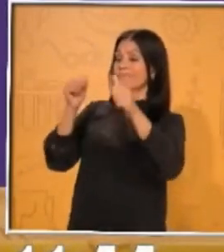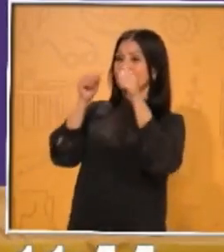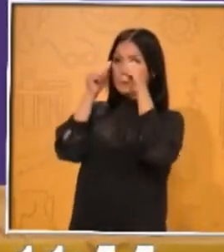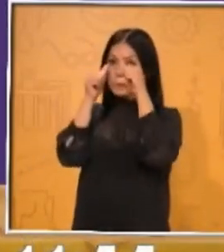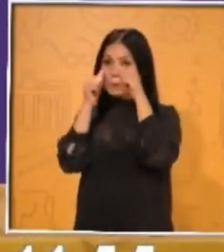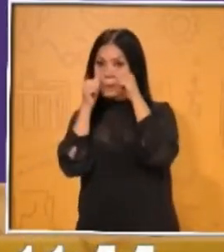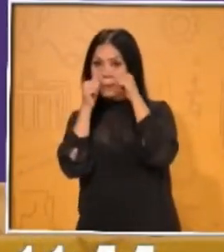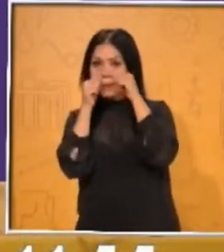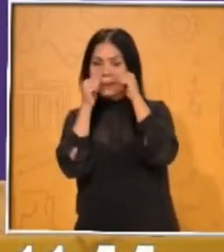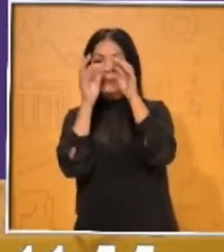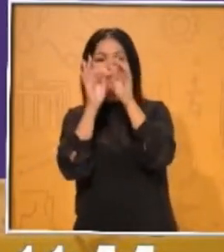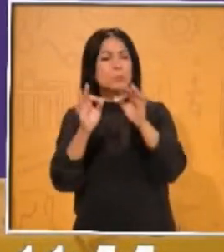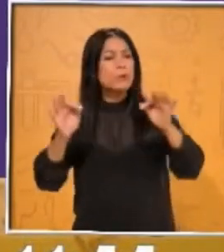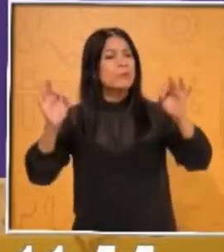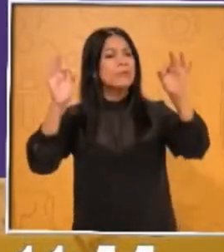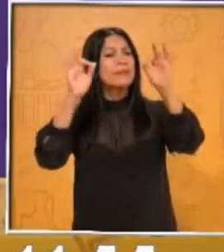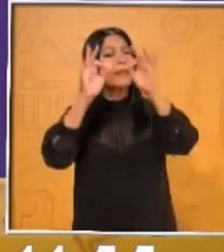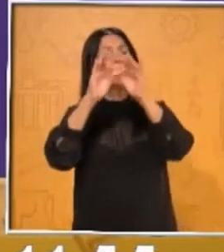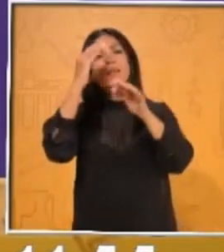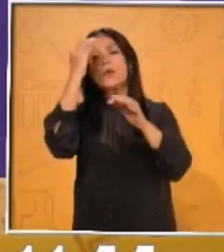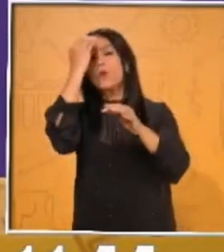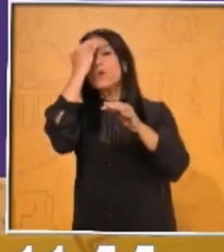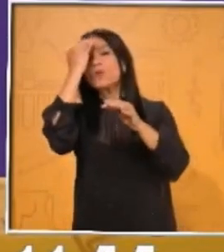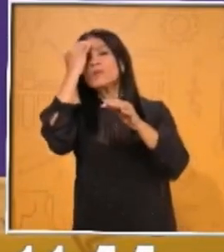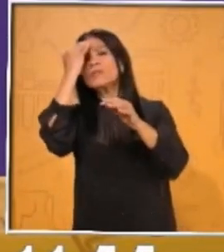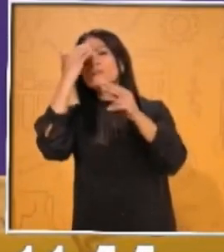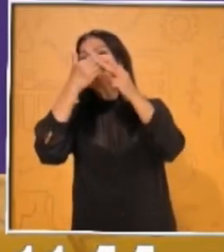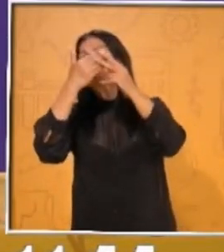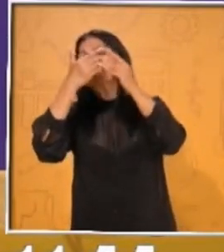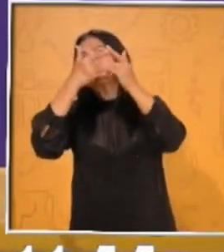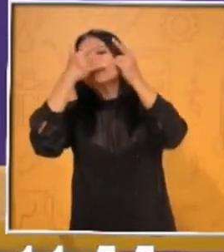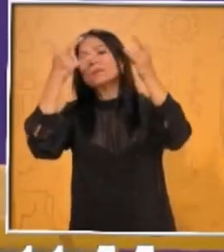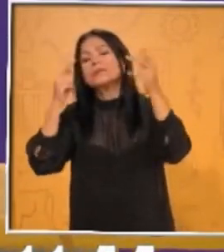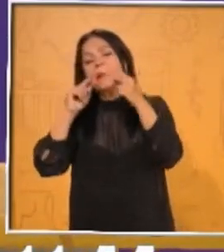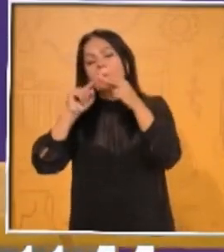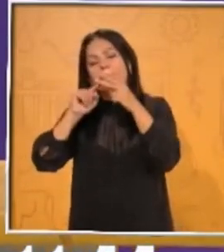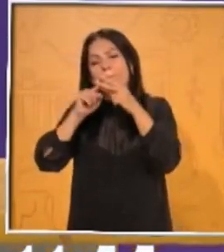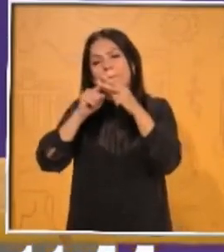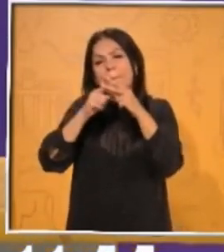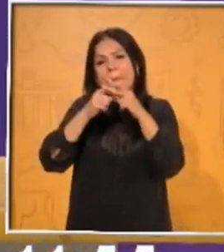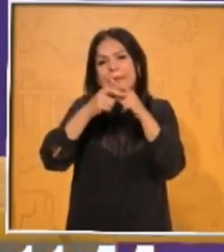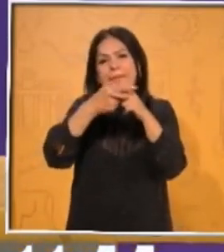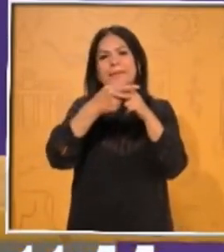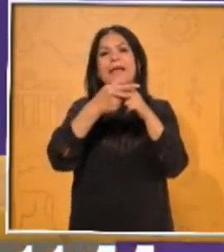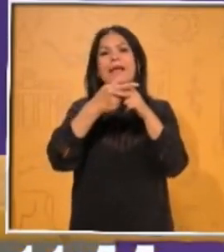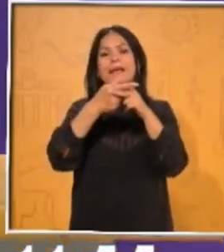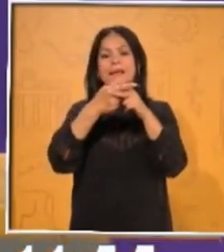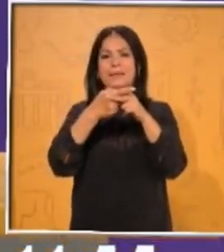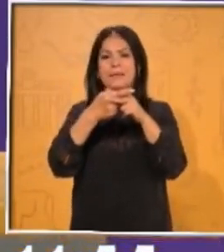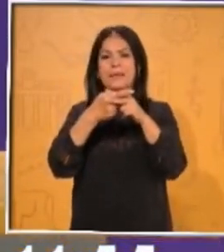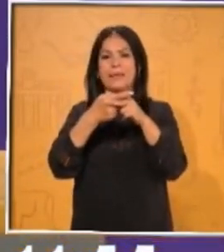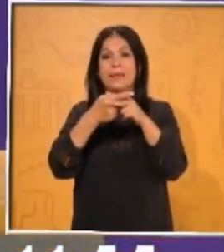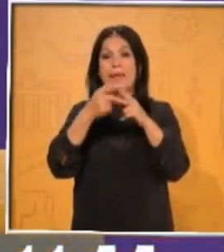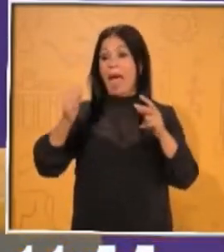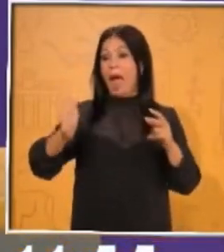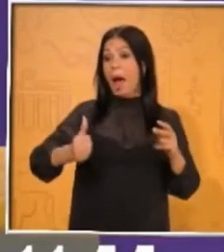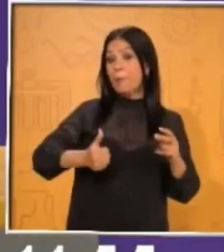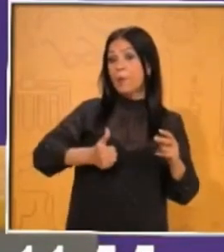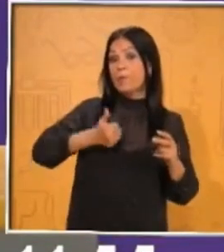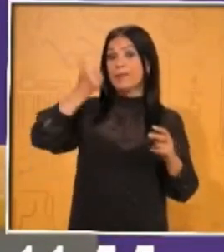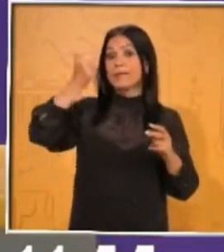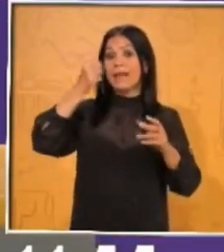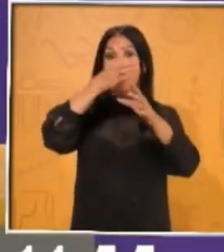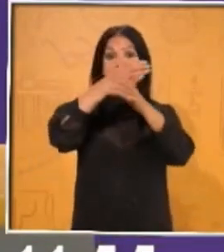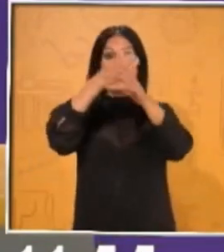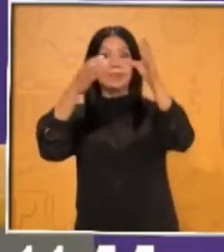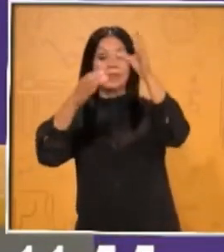nuestras raíces, conocer de dónde provenimos, ¿verdad? Y sacarle lo mejor, el mejor provecho posible y